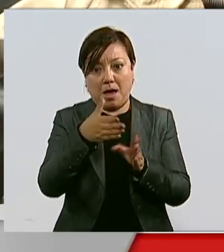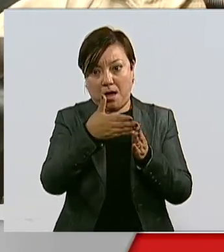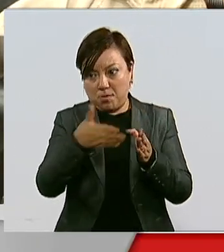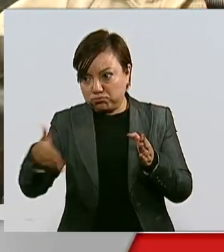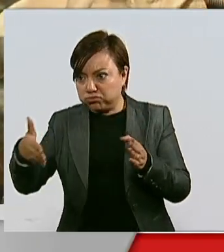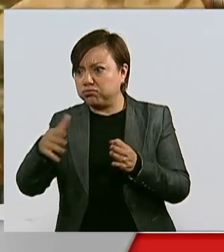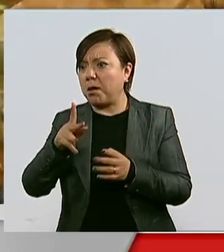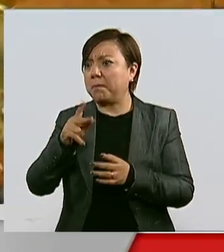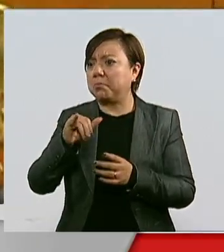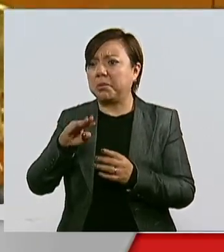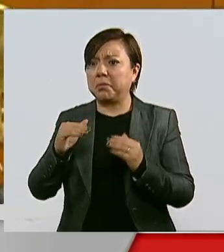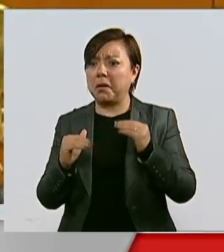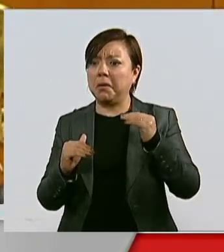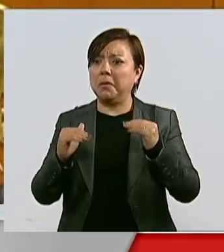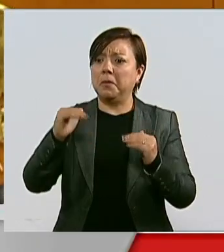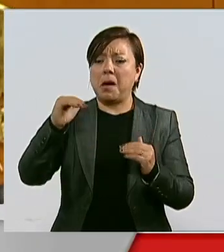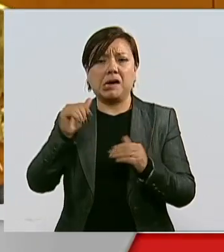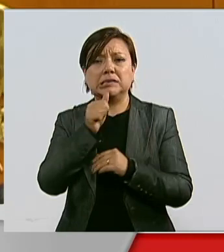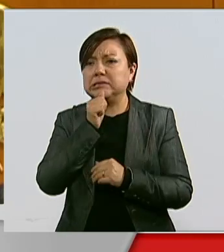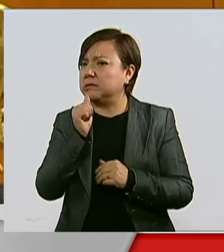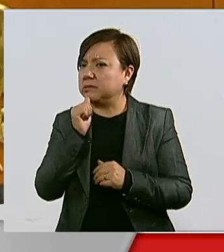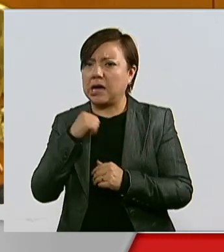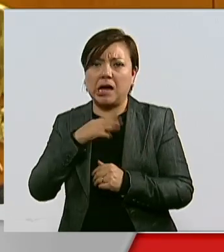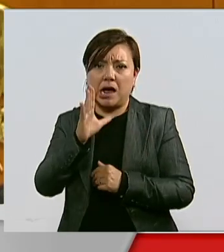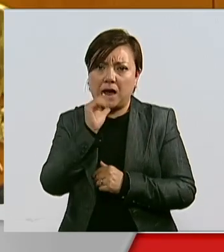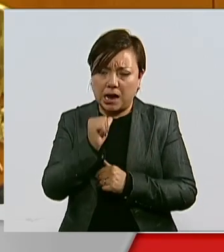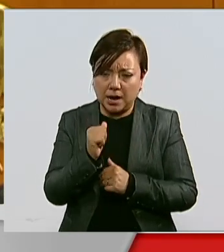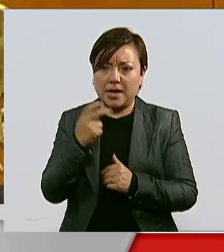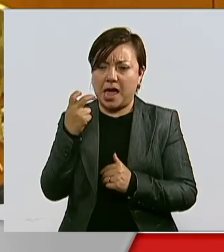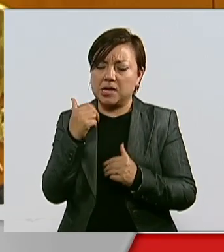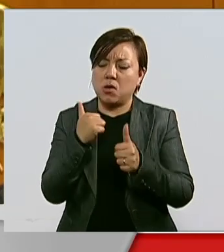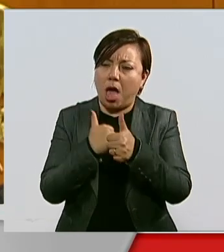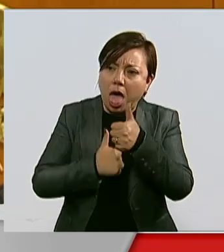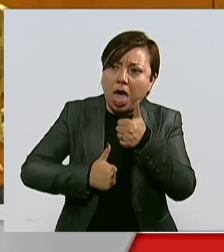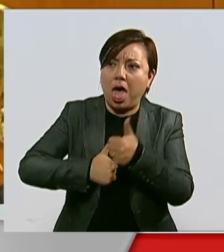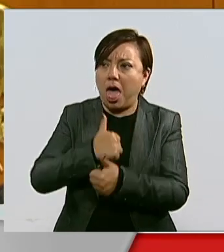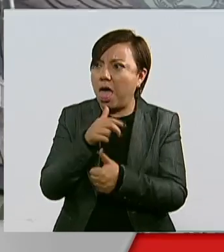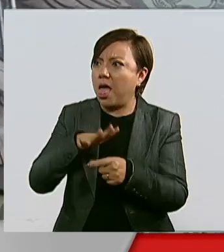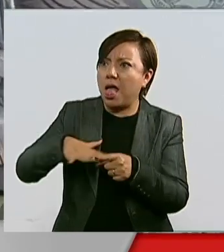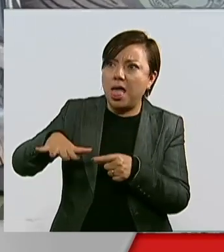las cifras sobre la precariedad de las fuentes de trabajo en nuestro país.